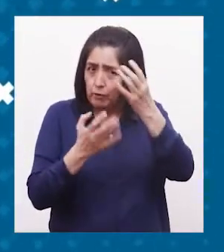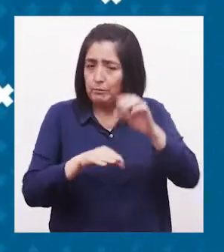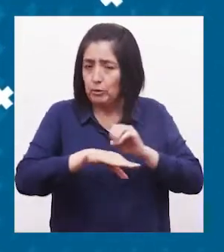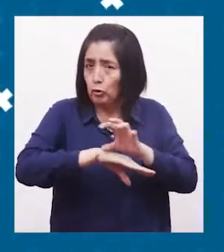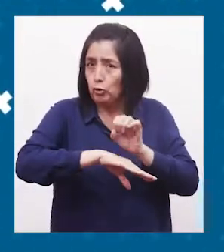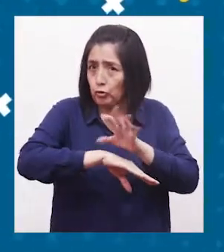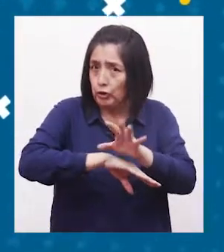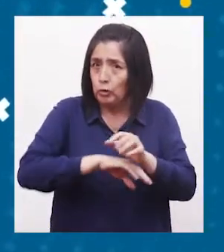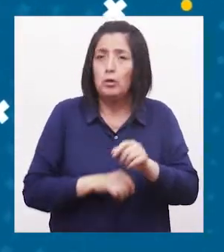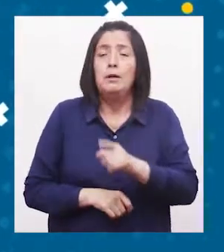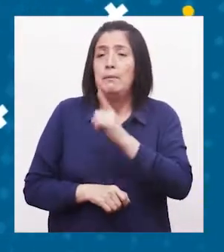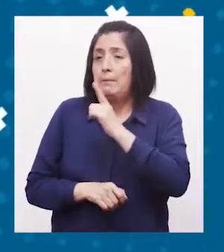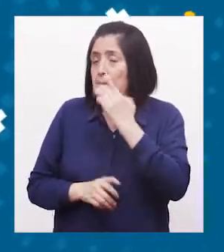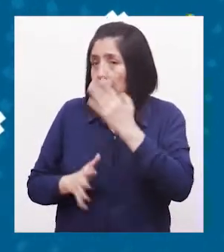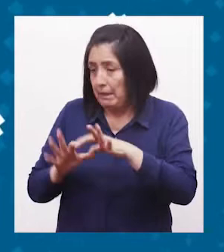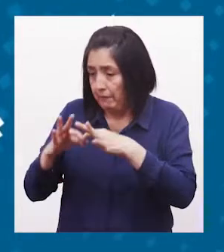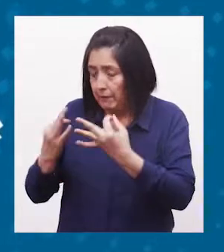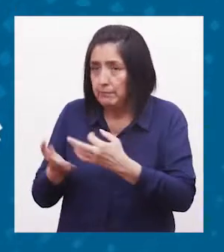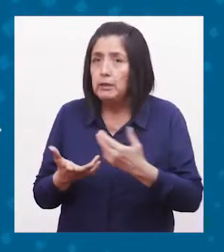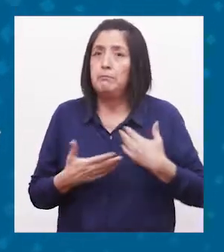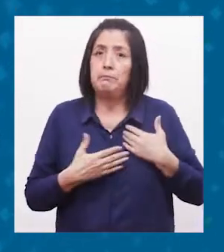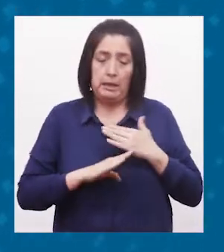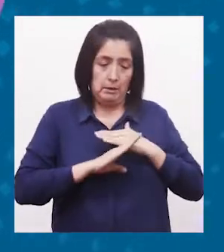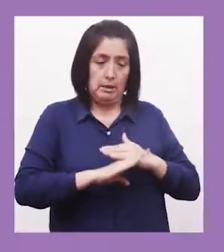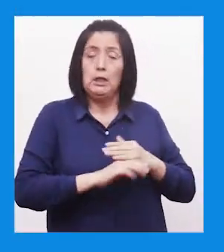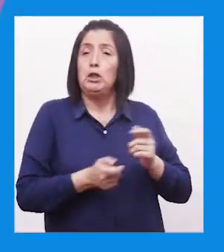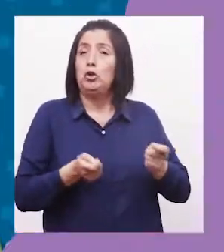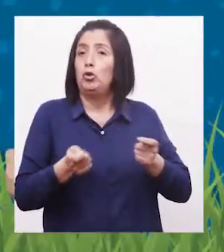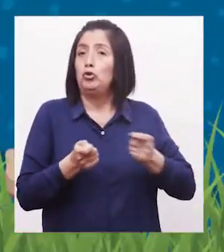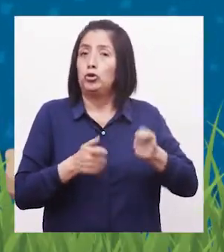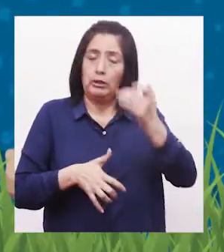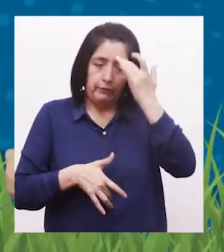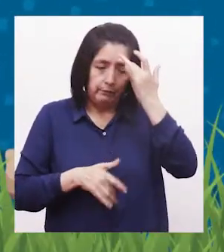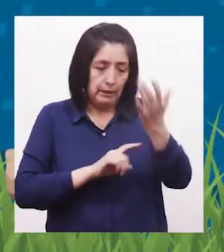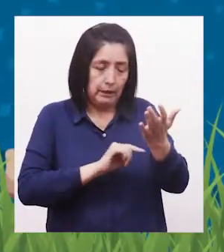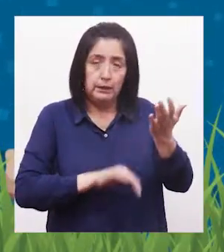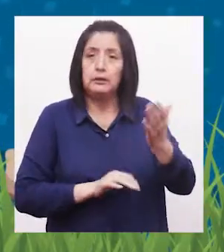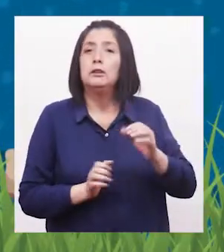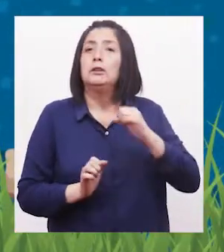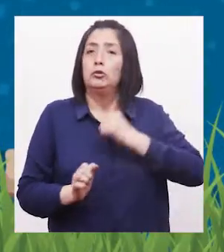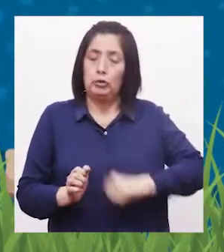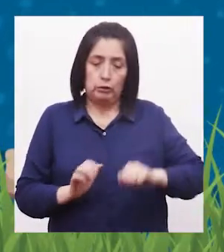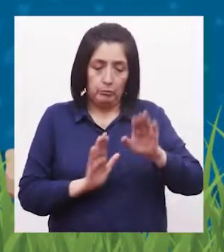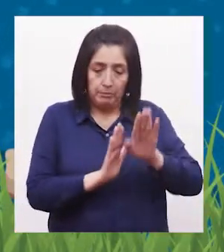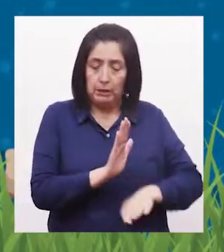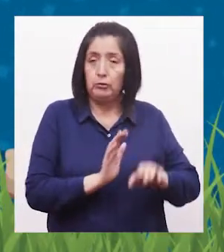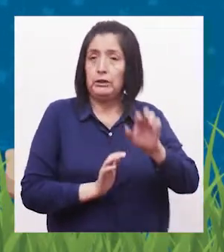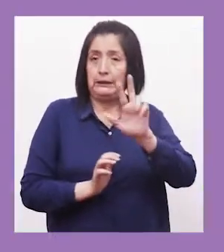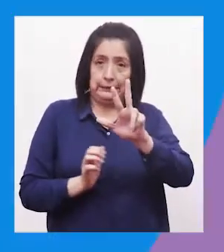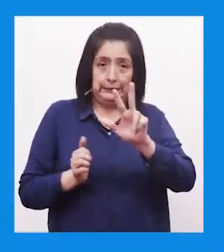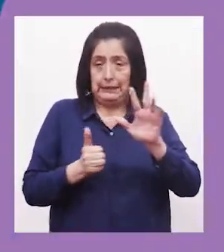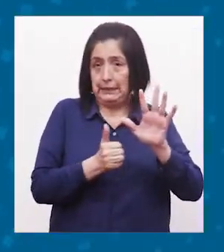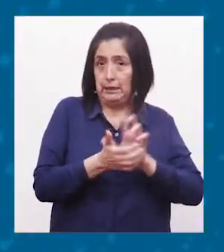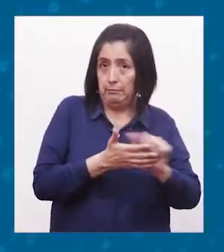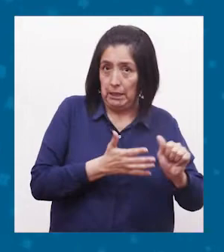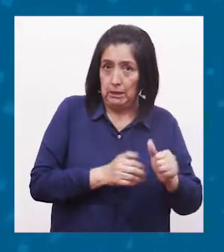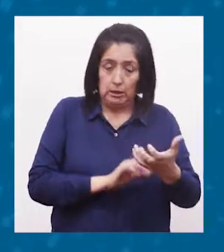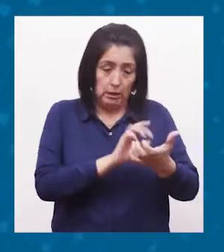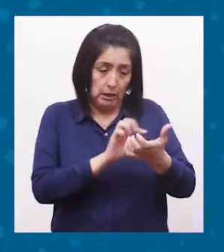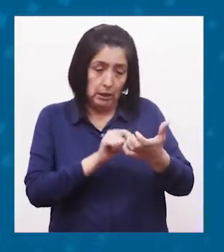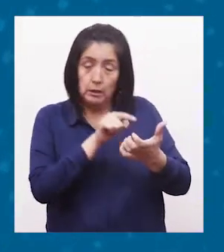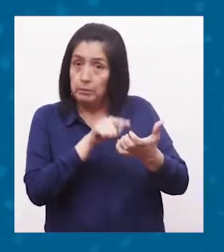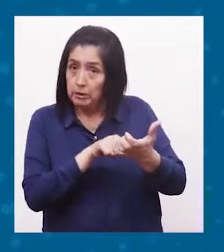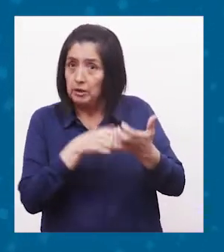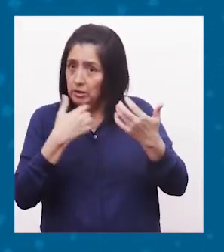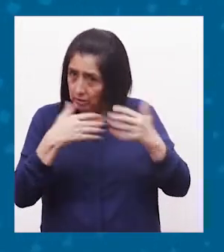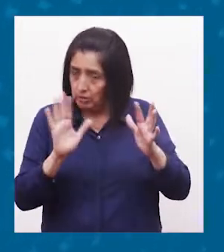orientación a los padres de familia Para prevenir y controlar la anemia en sus hijos menores de 36 meses Este aplicativo que